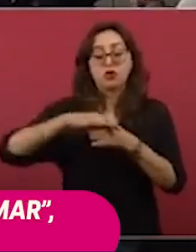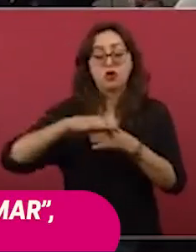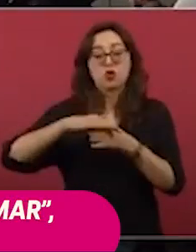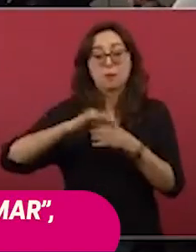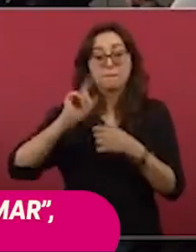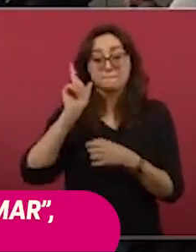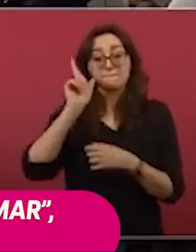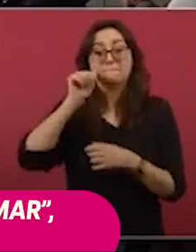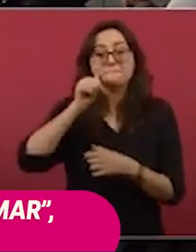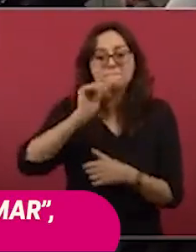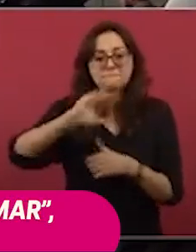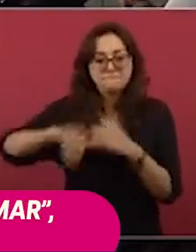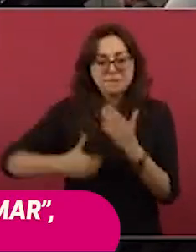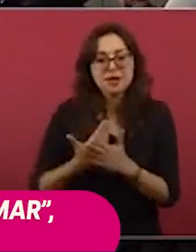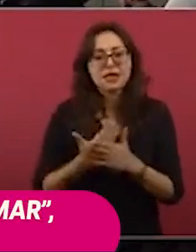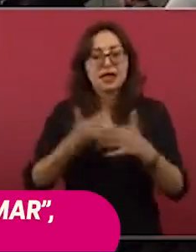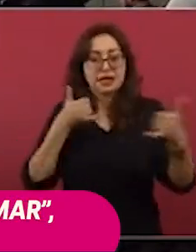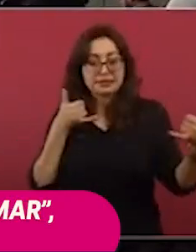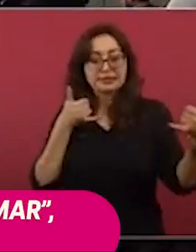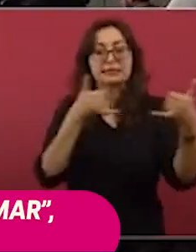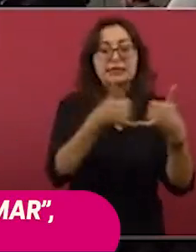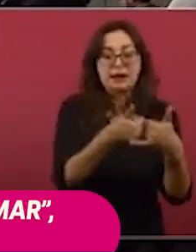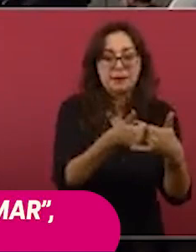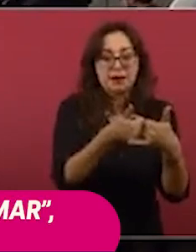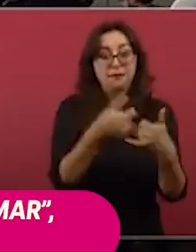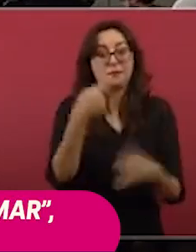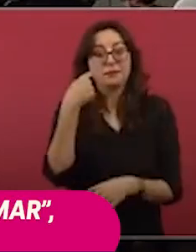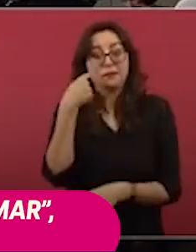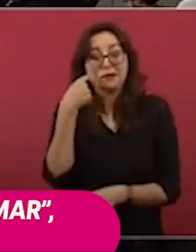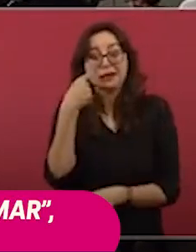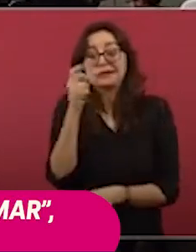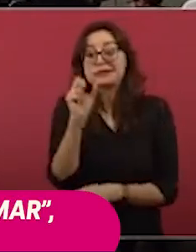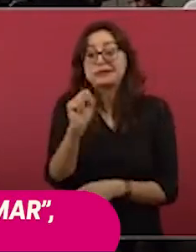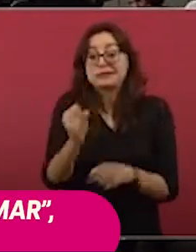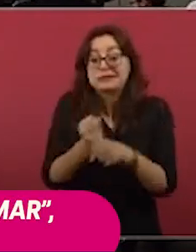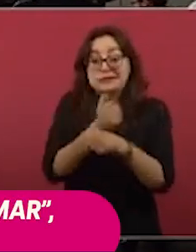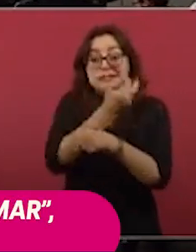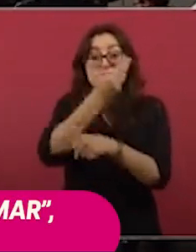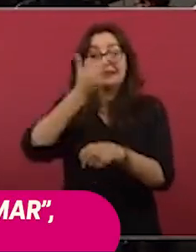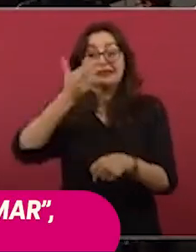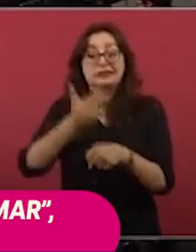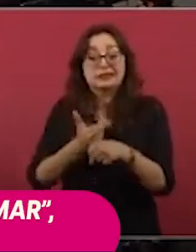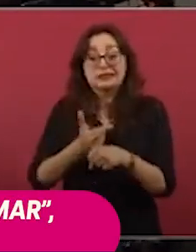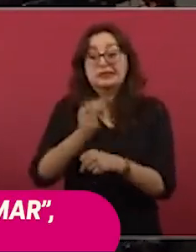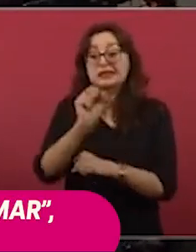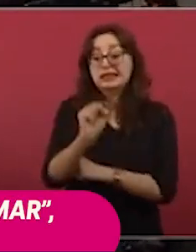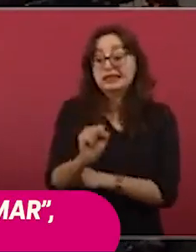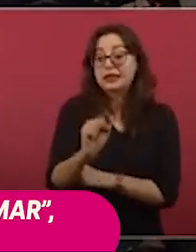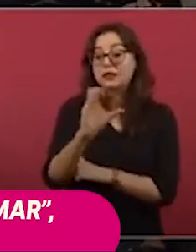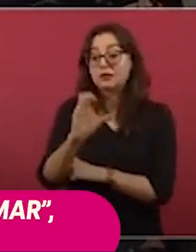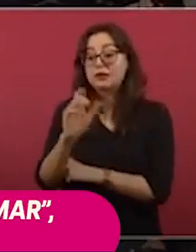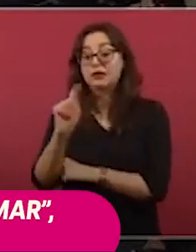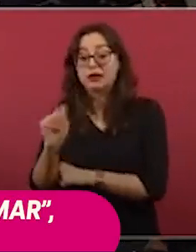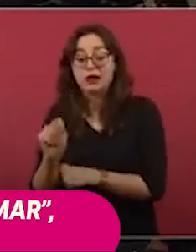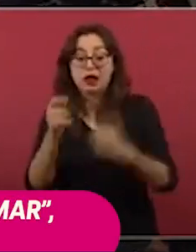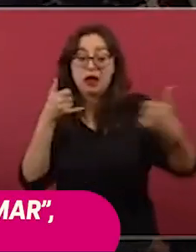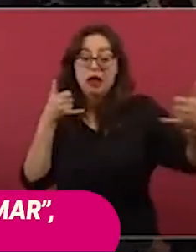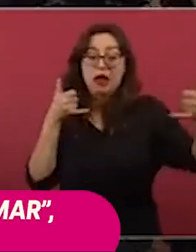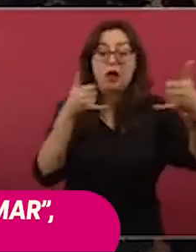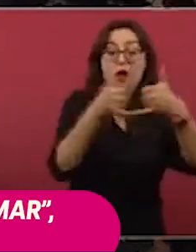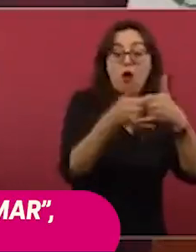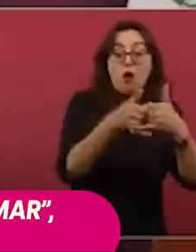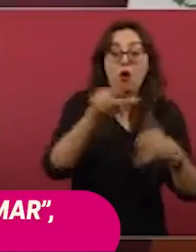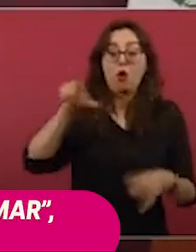lo que le dice el secretario de Comunicaciones al gobernador de Tamaulipas,